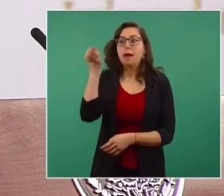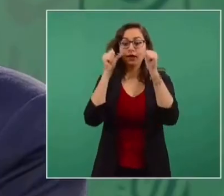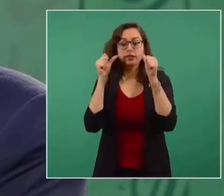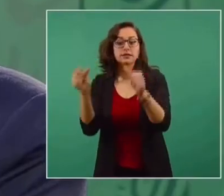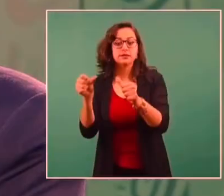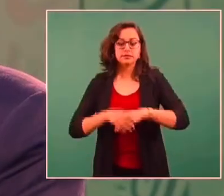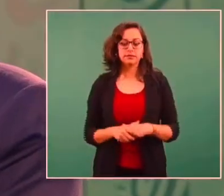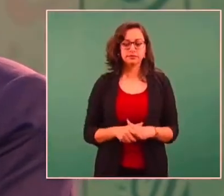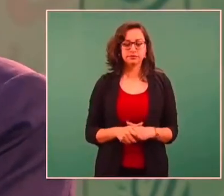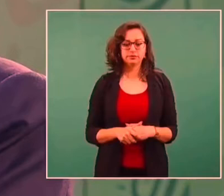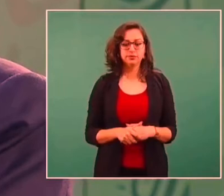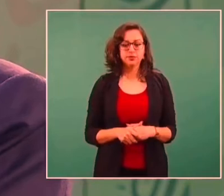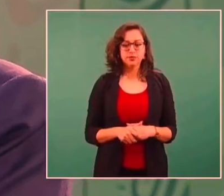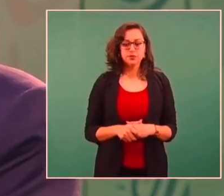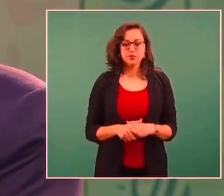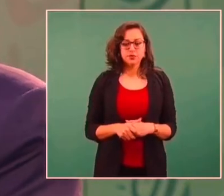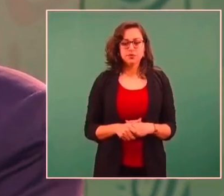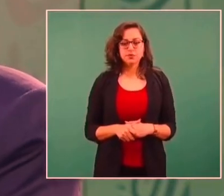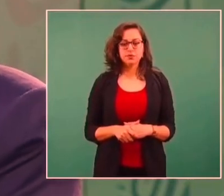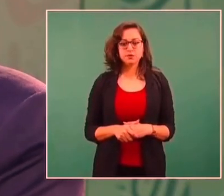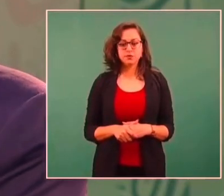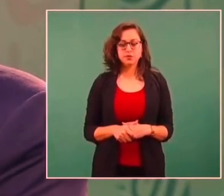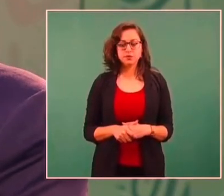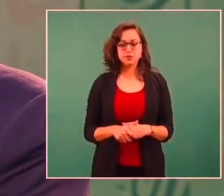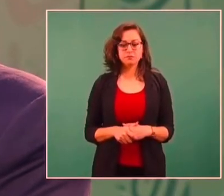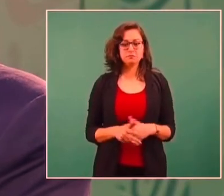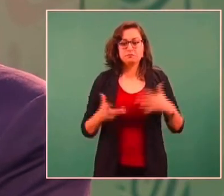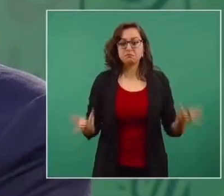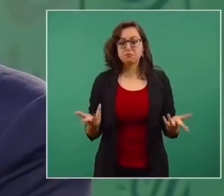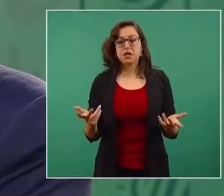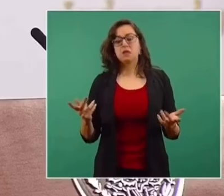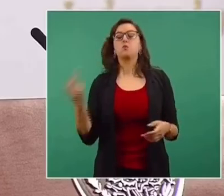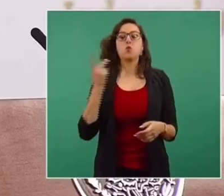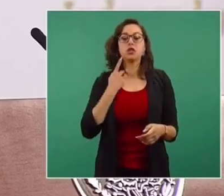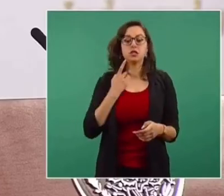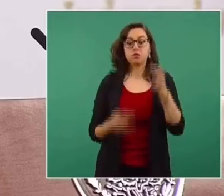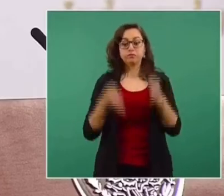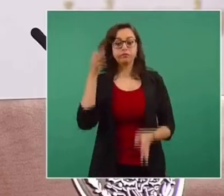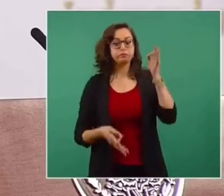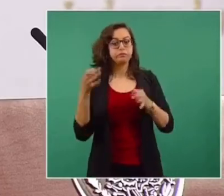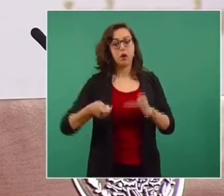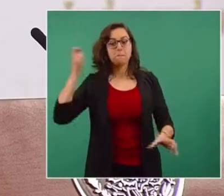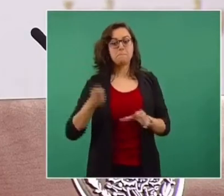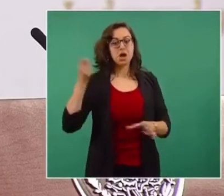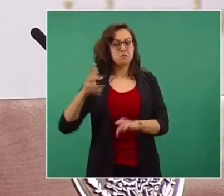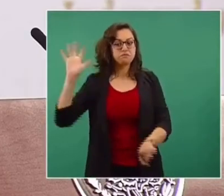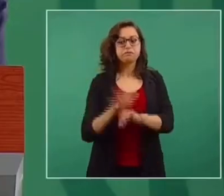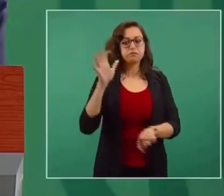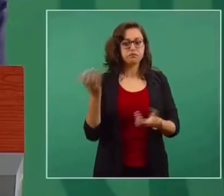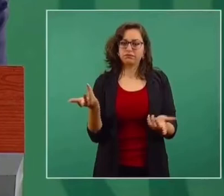Guerrero, y que no pueden haber linchamientos políticos, ni politiquería,